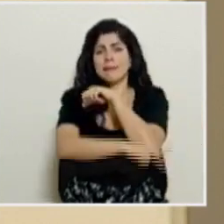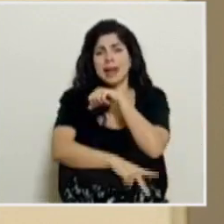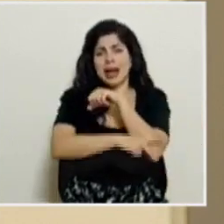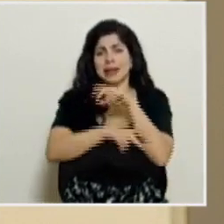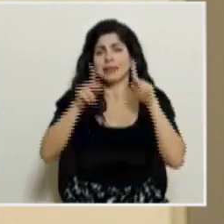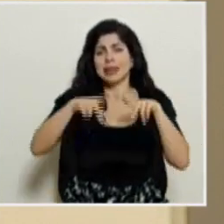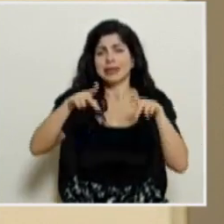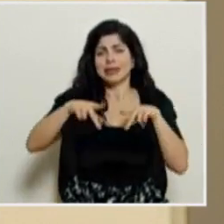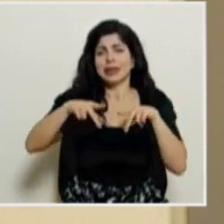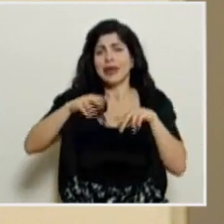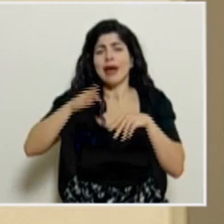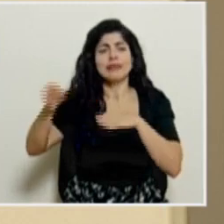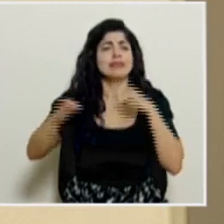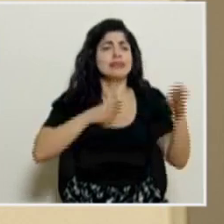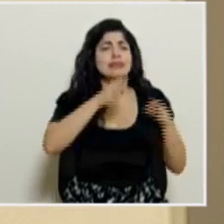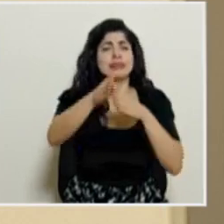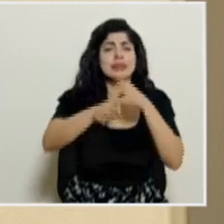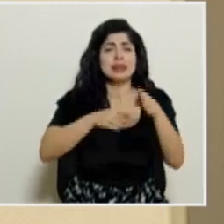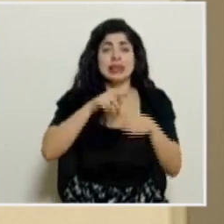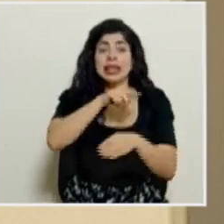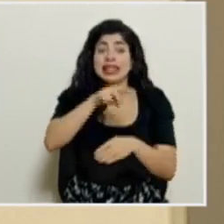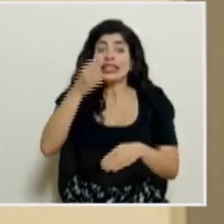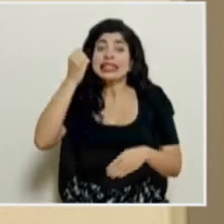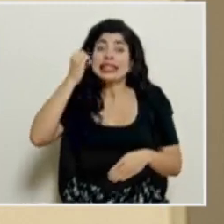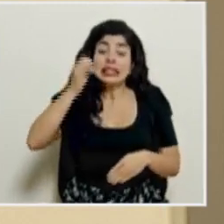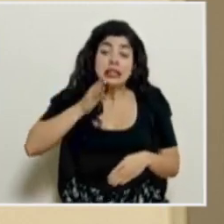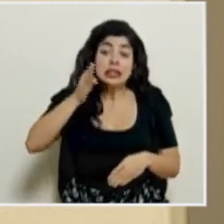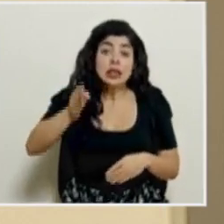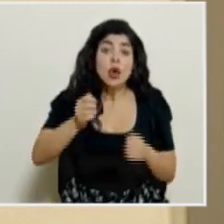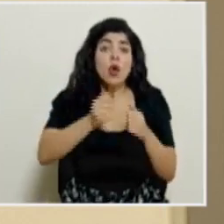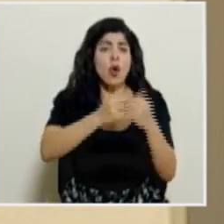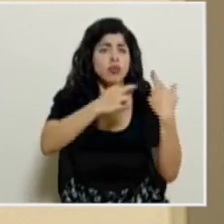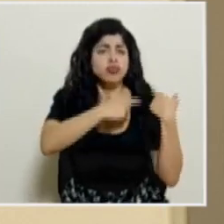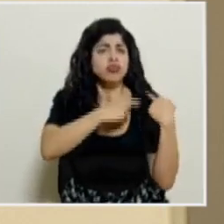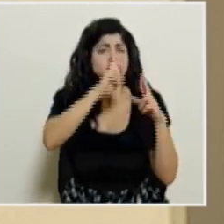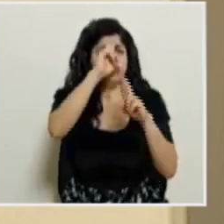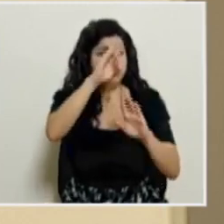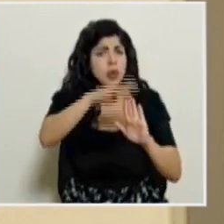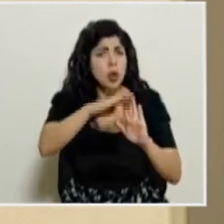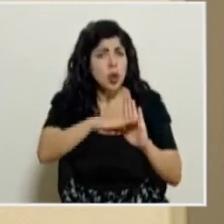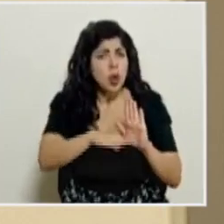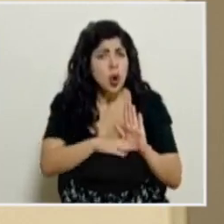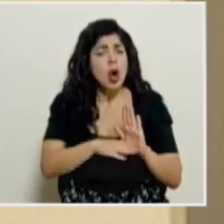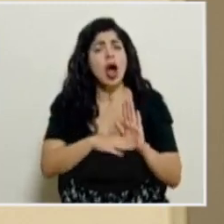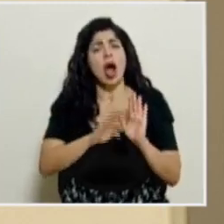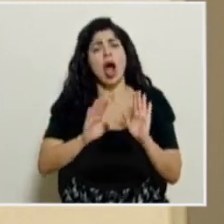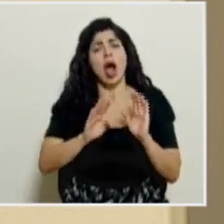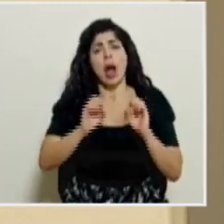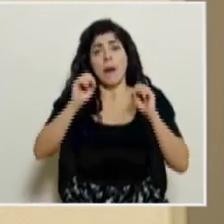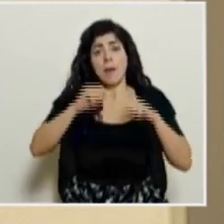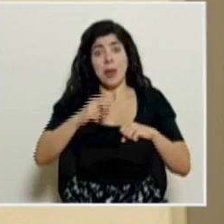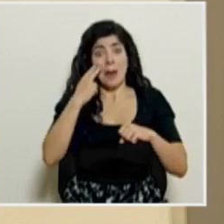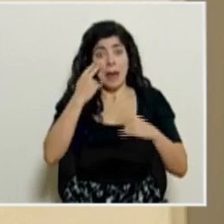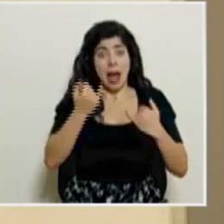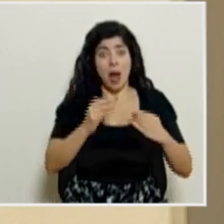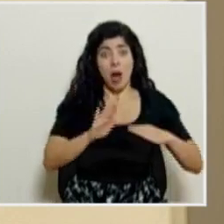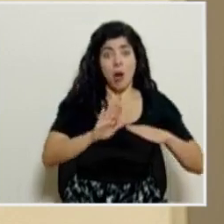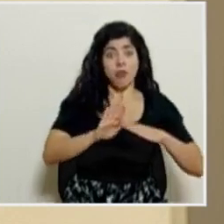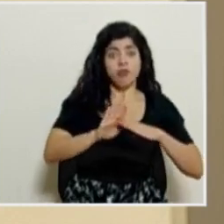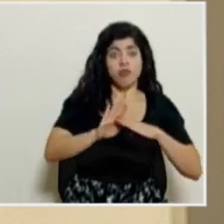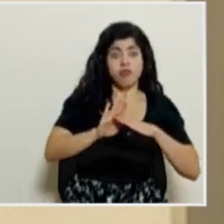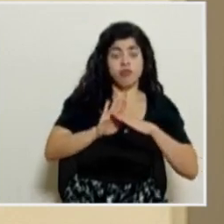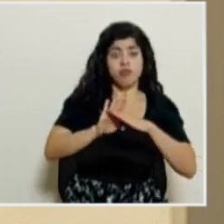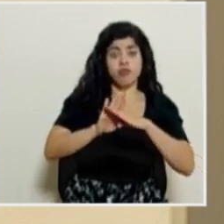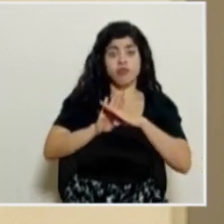esas movilizaciones se dan con el más alto grado de responsabilidad, de cumplimiento de protocolos, podemos hacer que esa curva que empezamos a ver, que empieza ya a